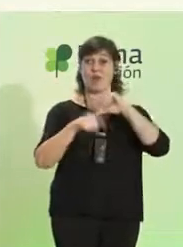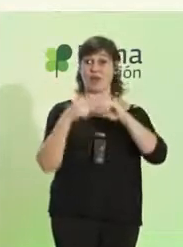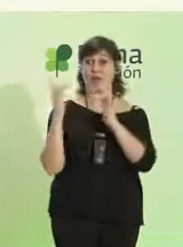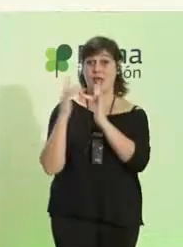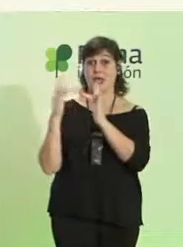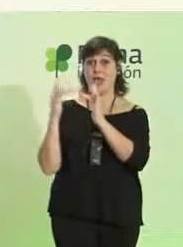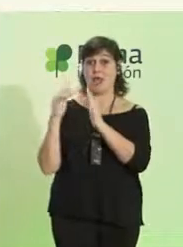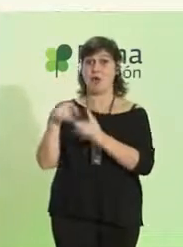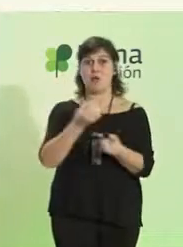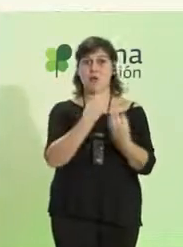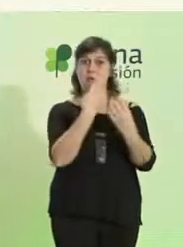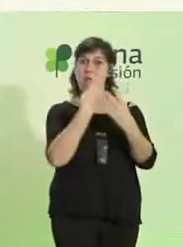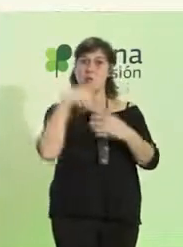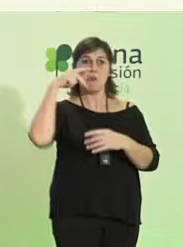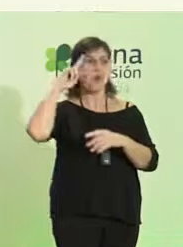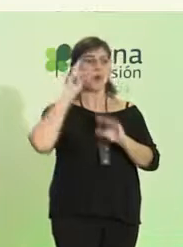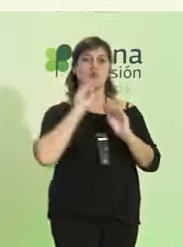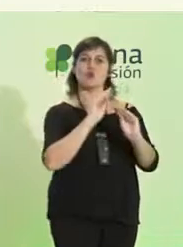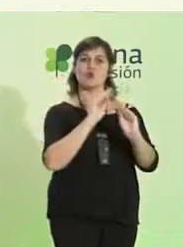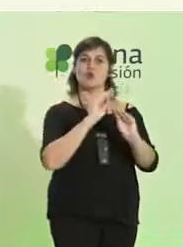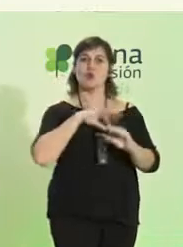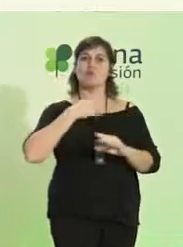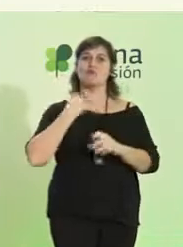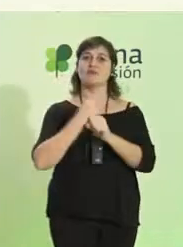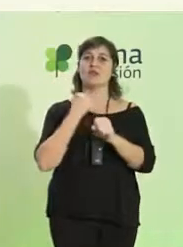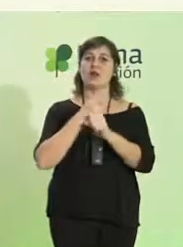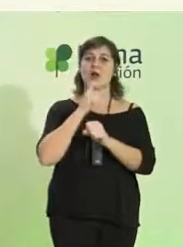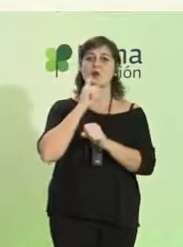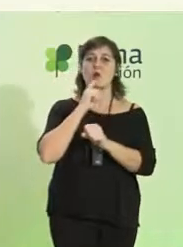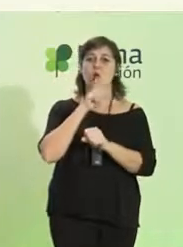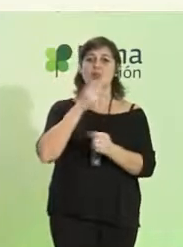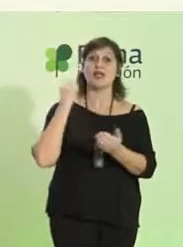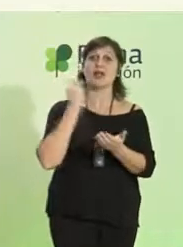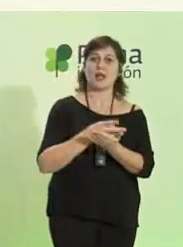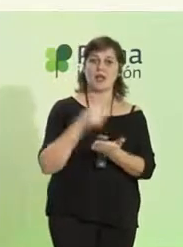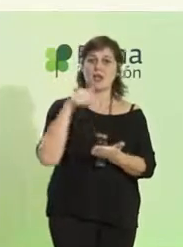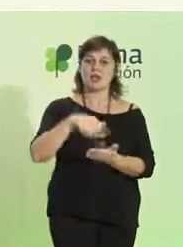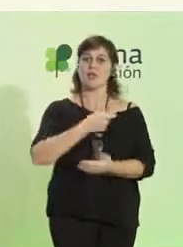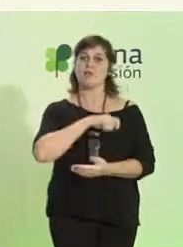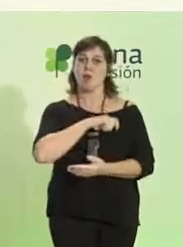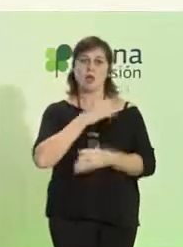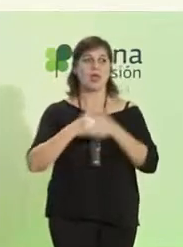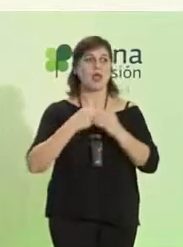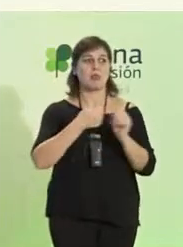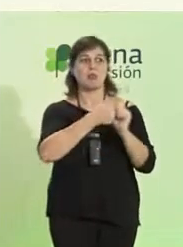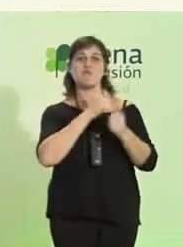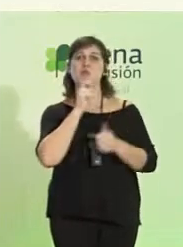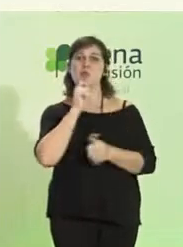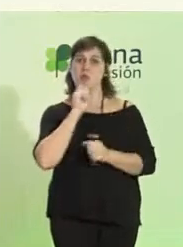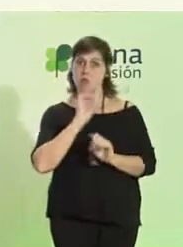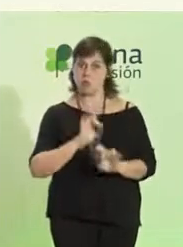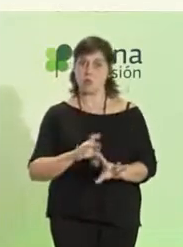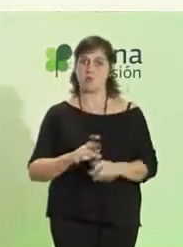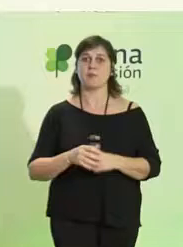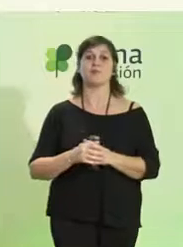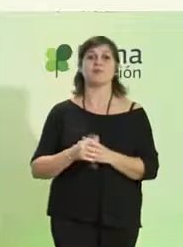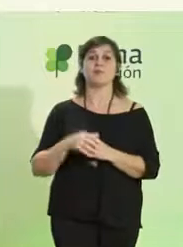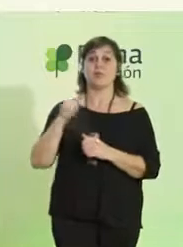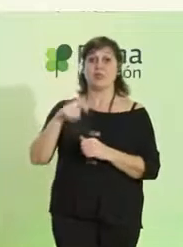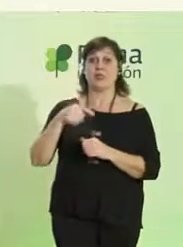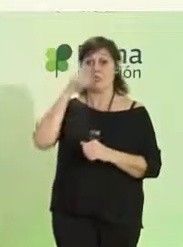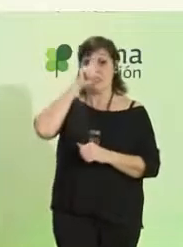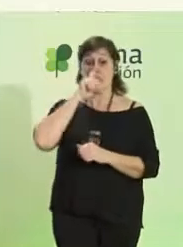contaron su proceso y pudimos trabajar sobre cómo afrontar este reto aquí, en España. Como sabéis, este año